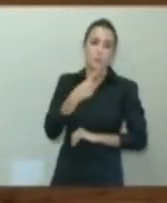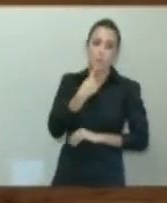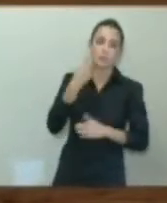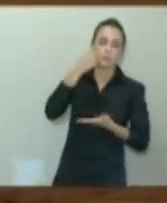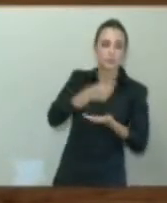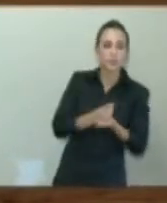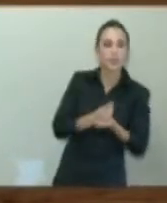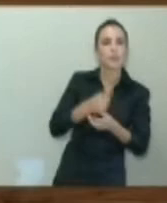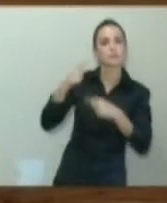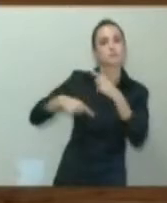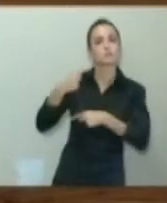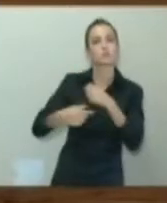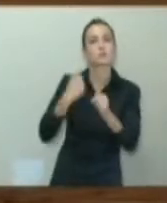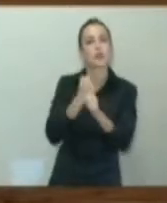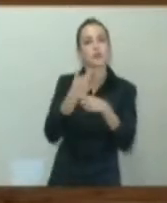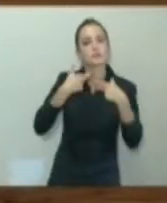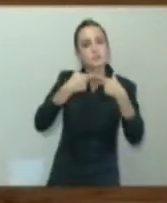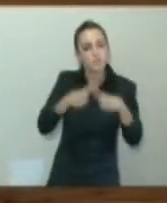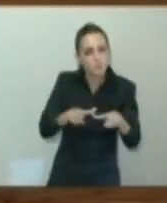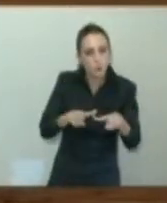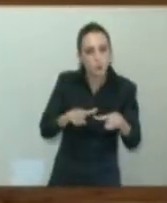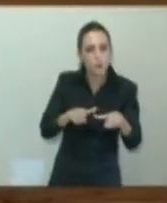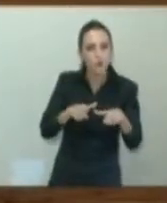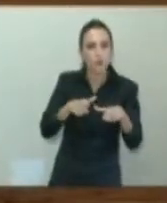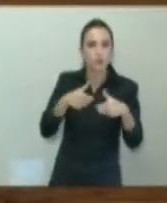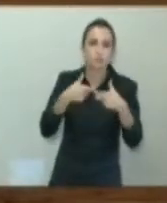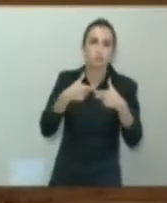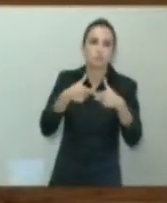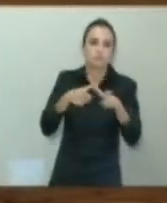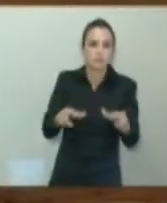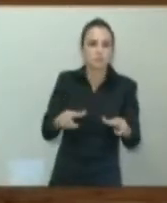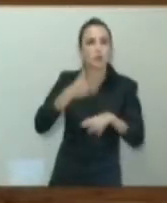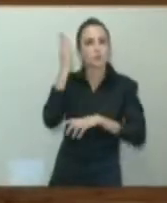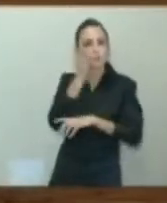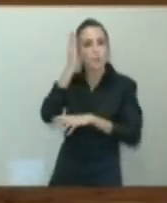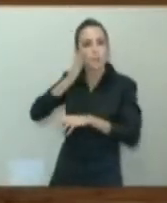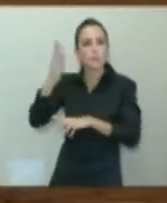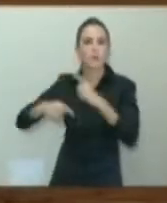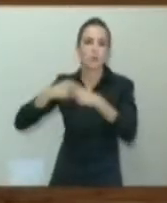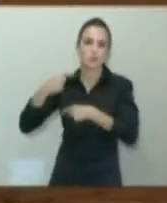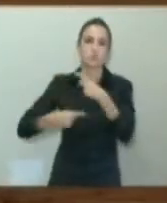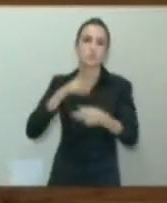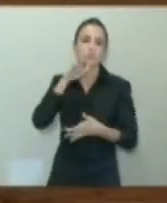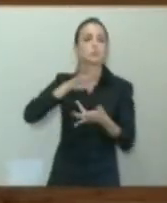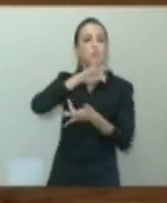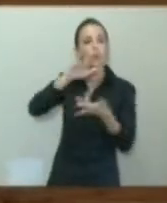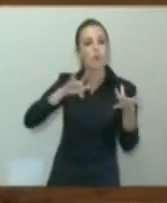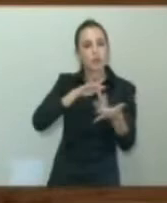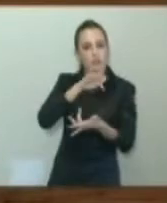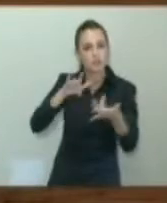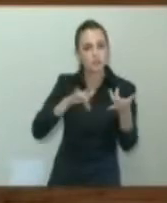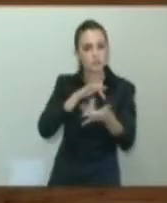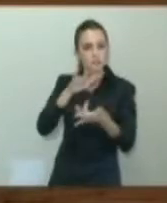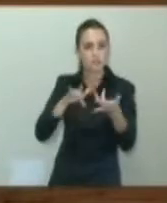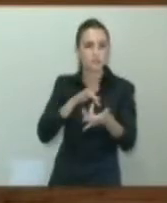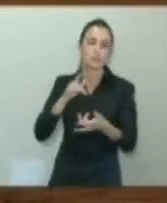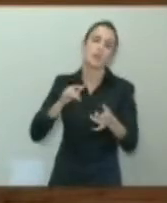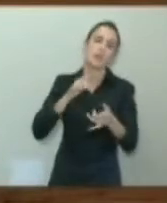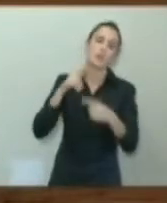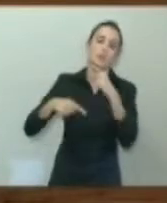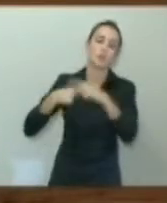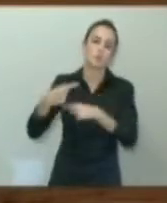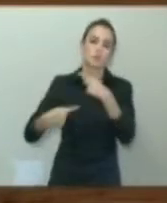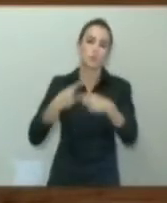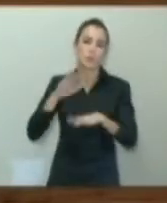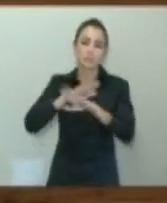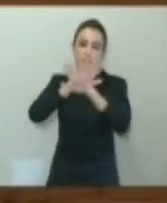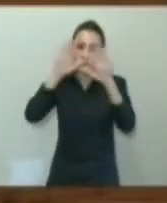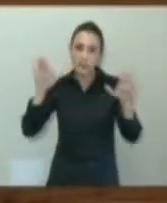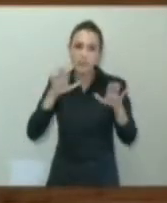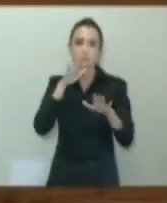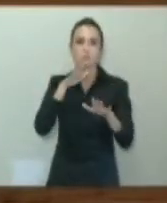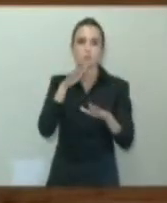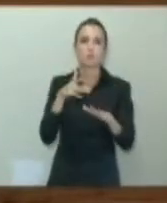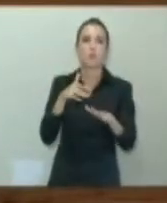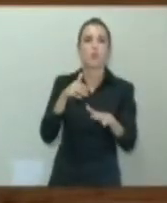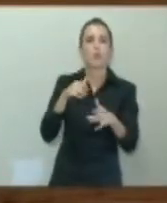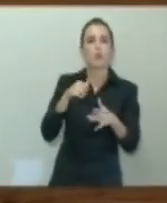Consejero